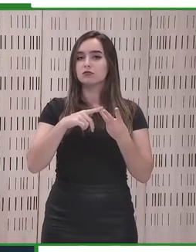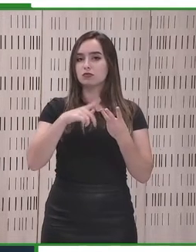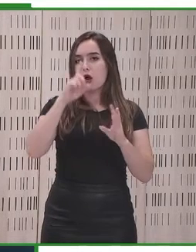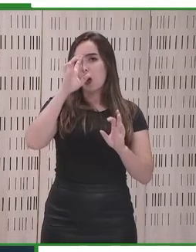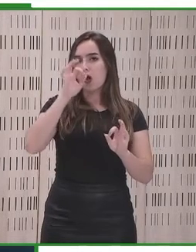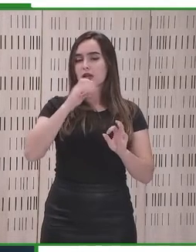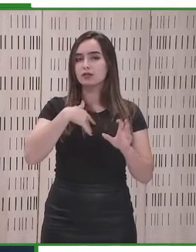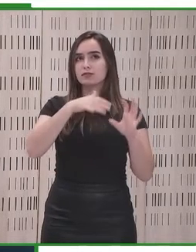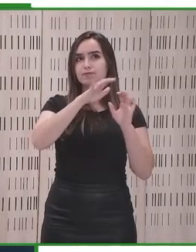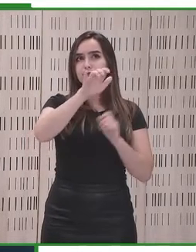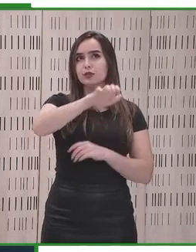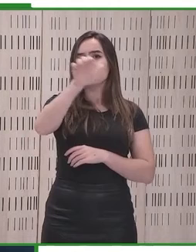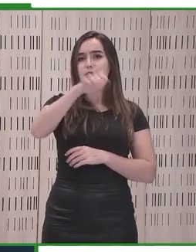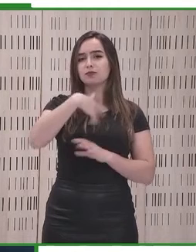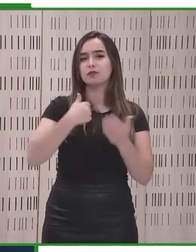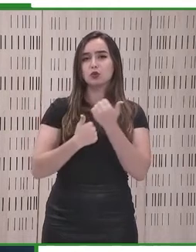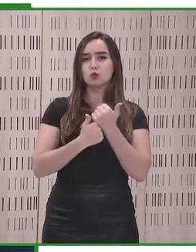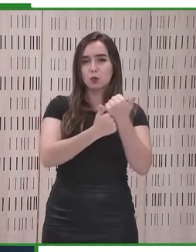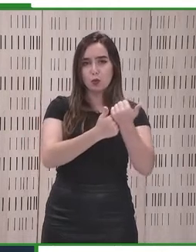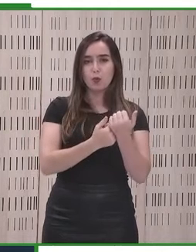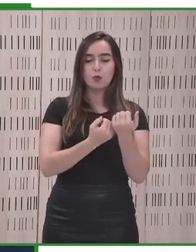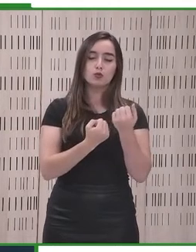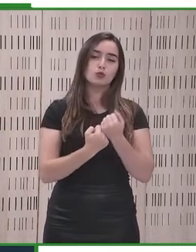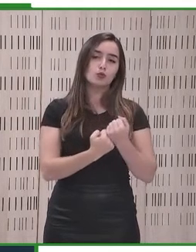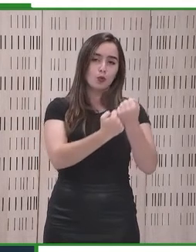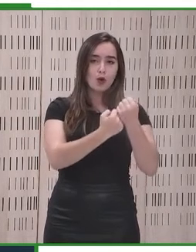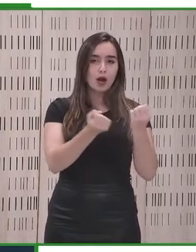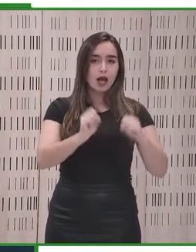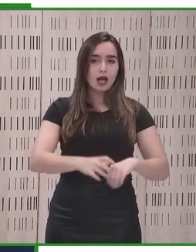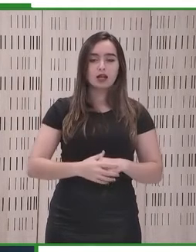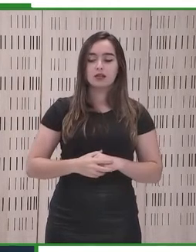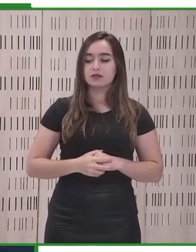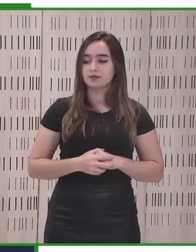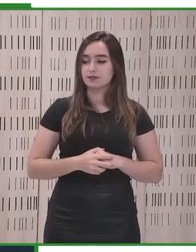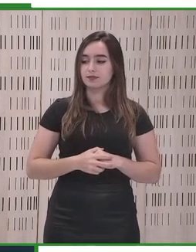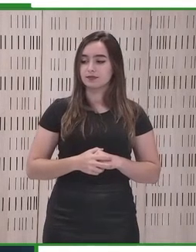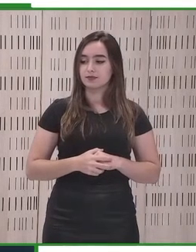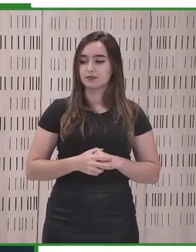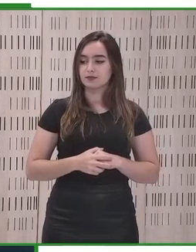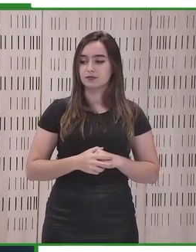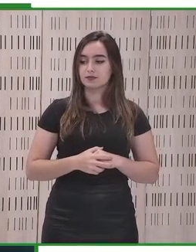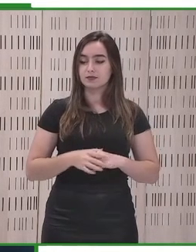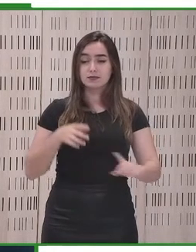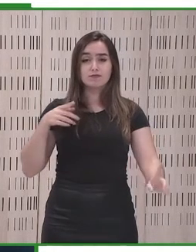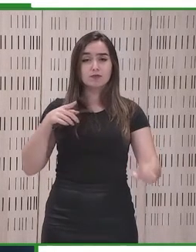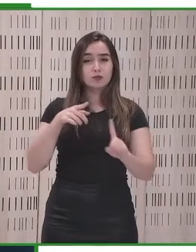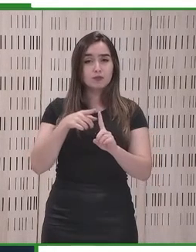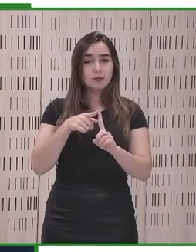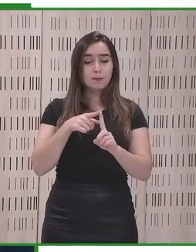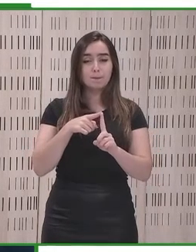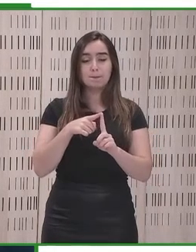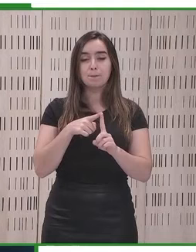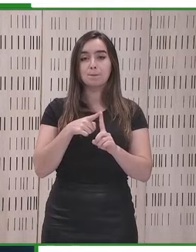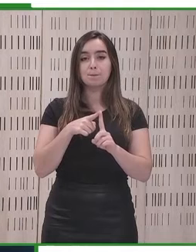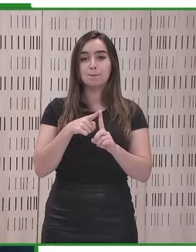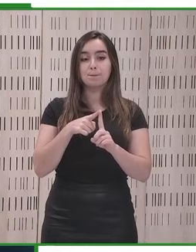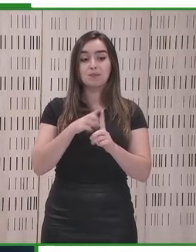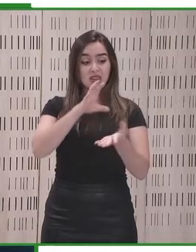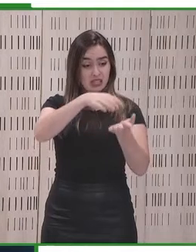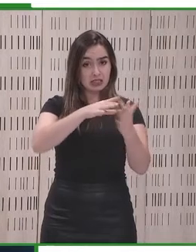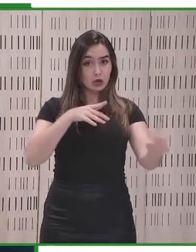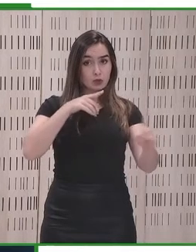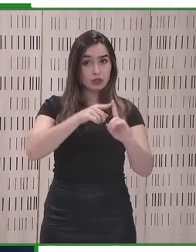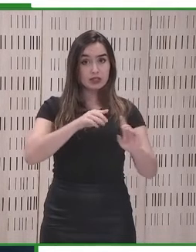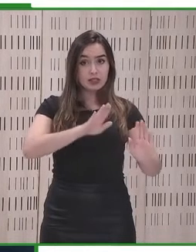apoyo a las partes interesadas y proporcionar una armonización en la aplicación